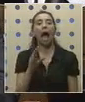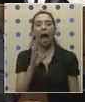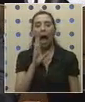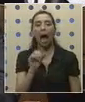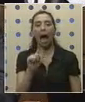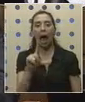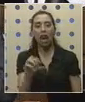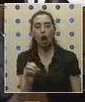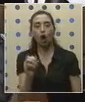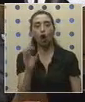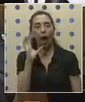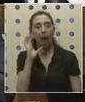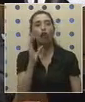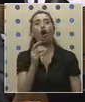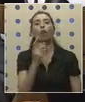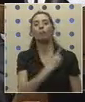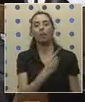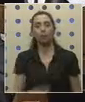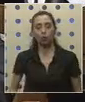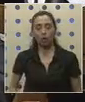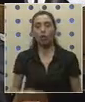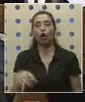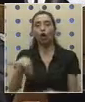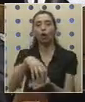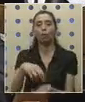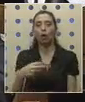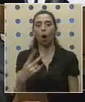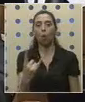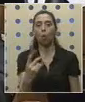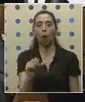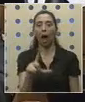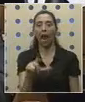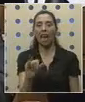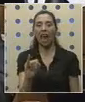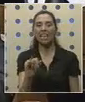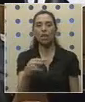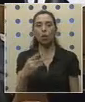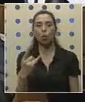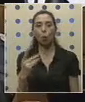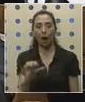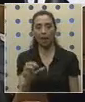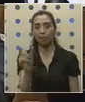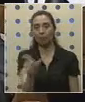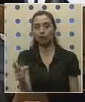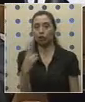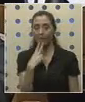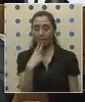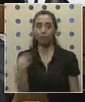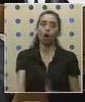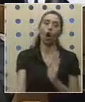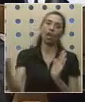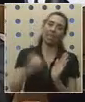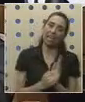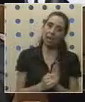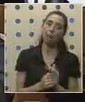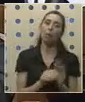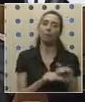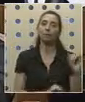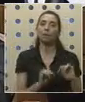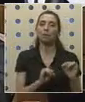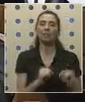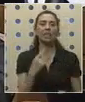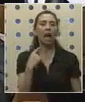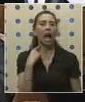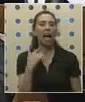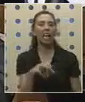en donde hemos recibido el reclamo de la comuna de Gualaigüe, donde hay por parte de los ciudadanos de Gualaigüe, el mismo reclamo respecto a la empresa Quemel Bus,